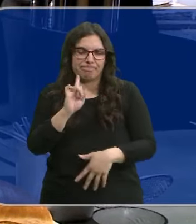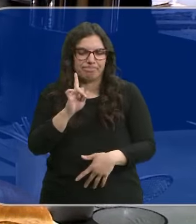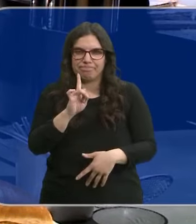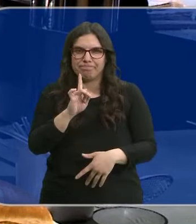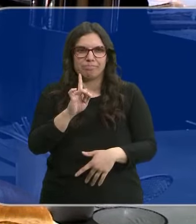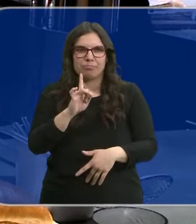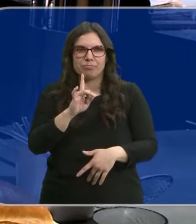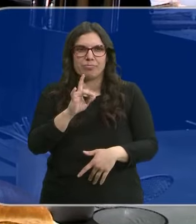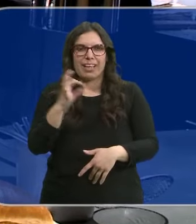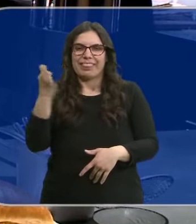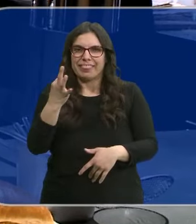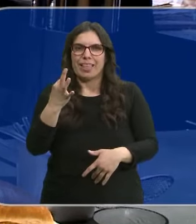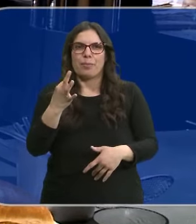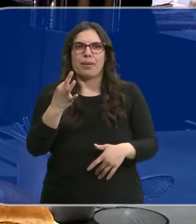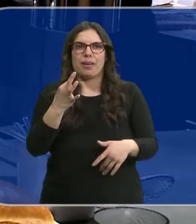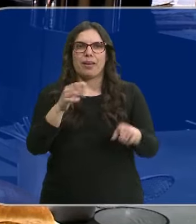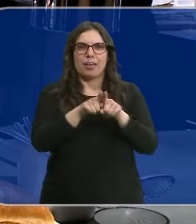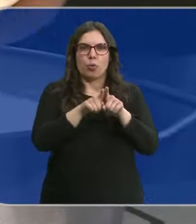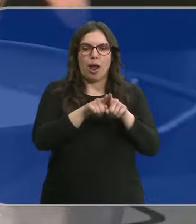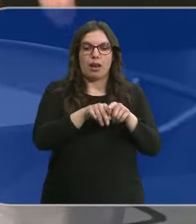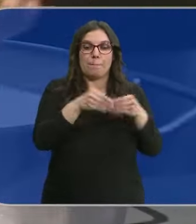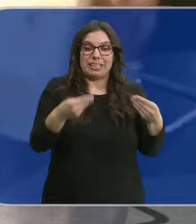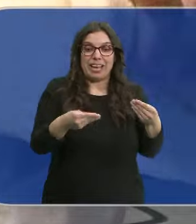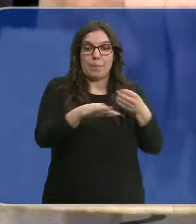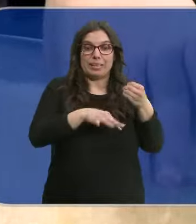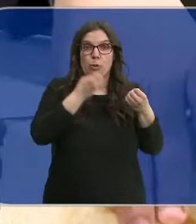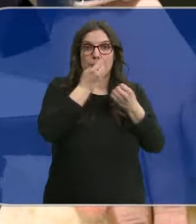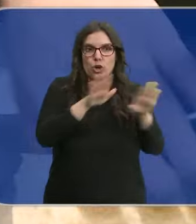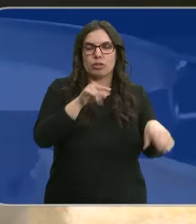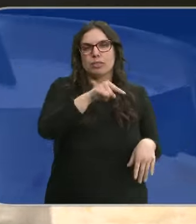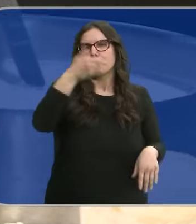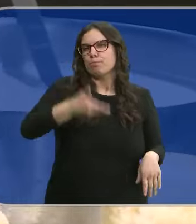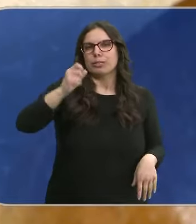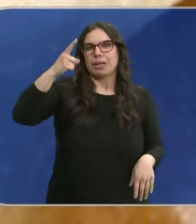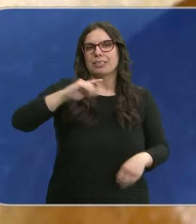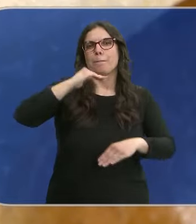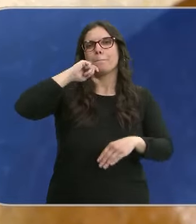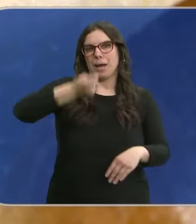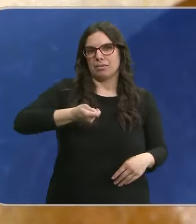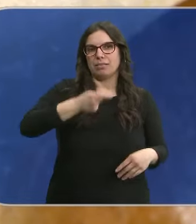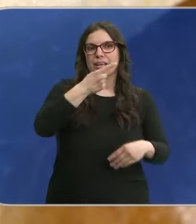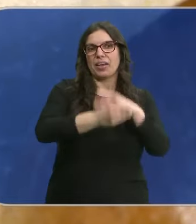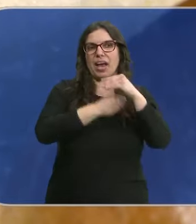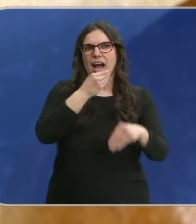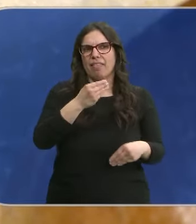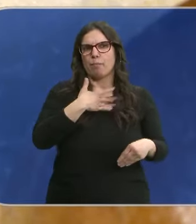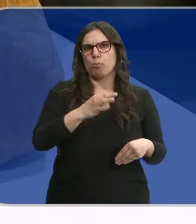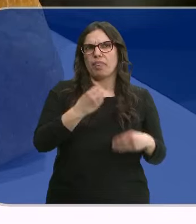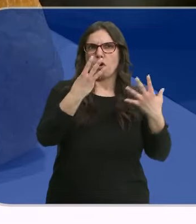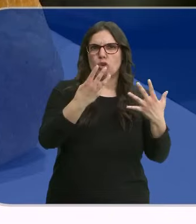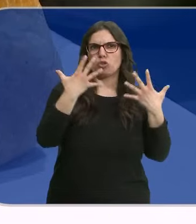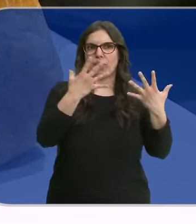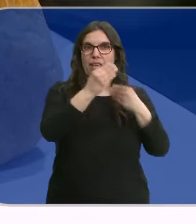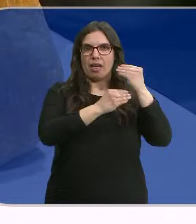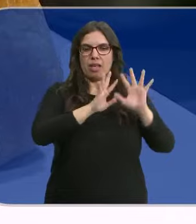en lo que teníamos que evolucionar eran las materias primas. Por eso la clave de esta es el pan. Aquí cada día hacen entre 8 y 10 como este